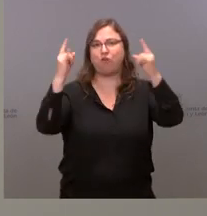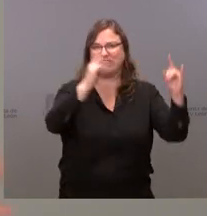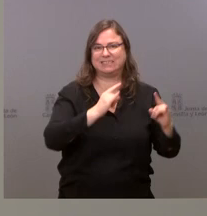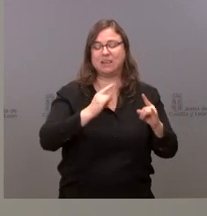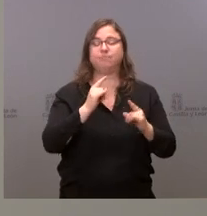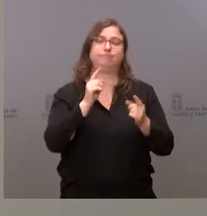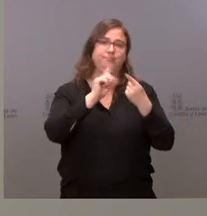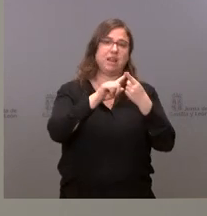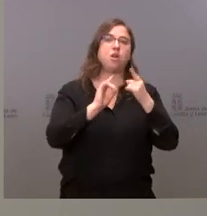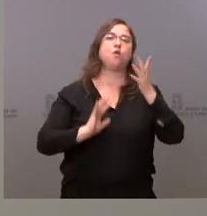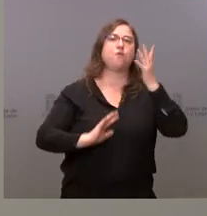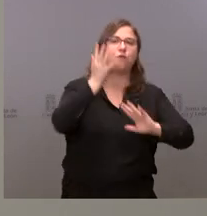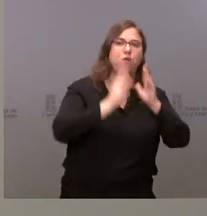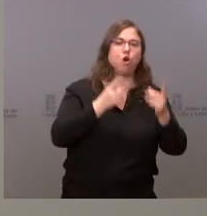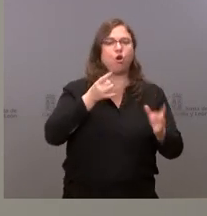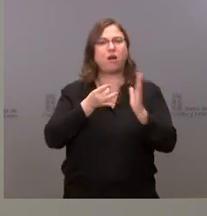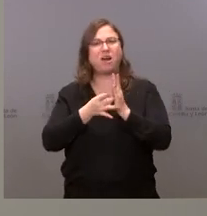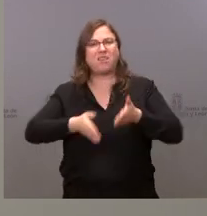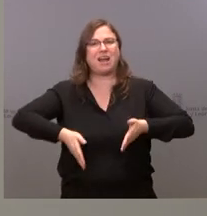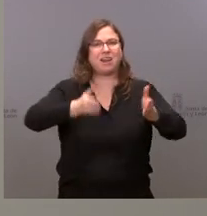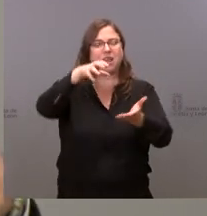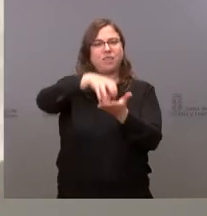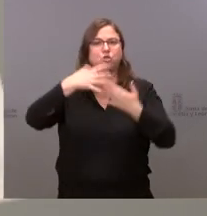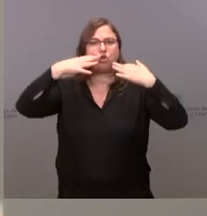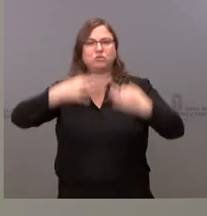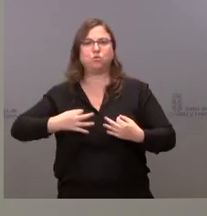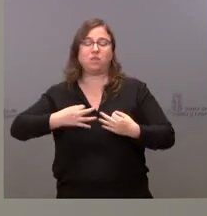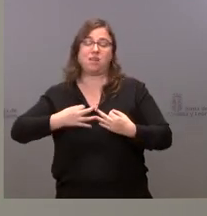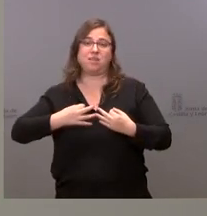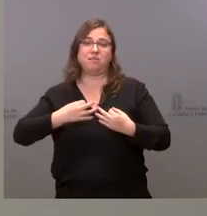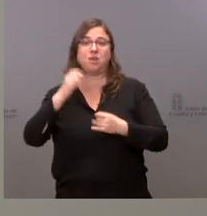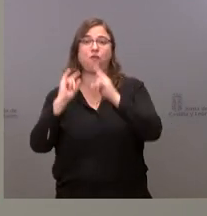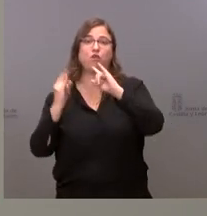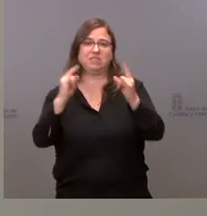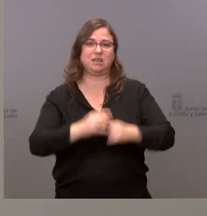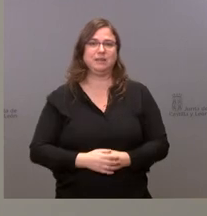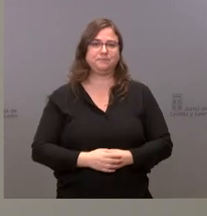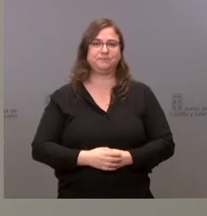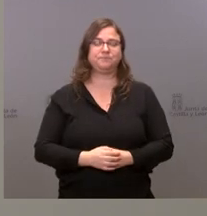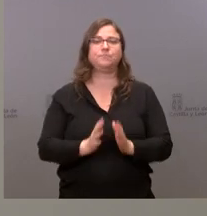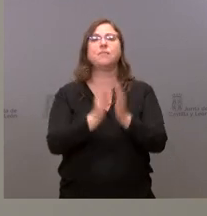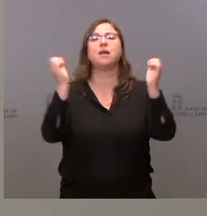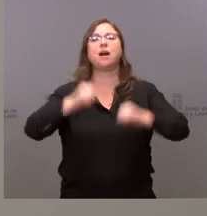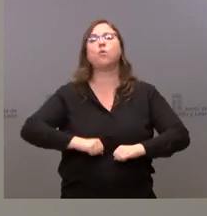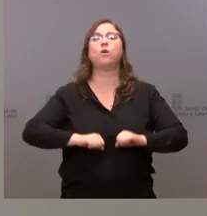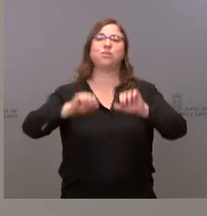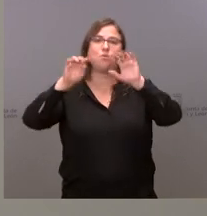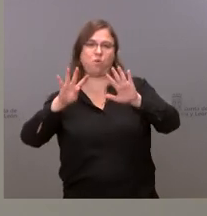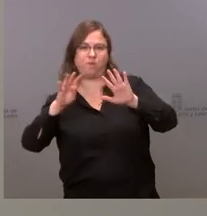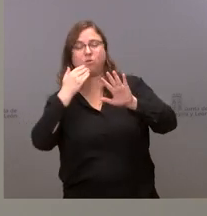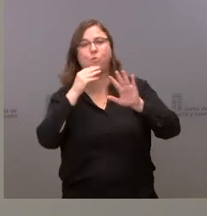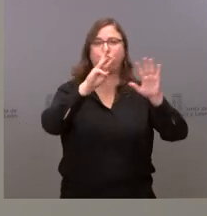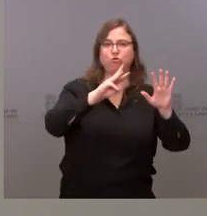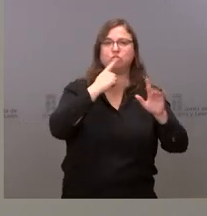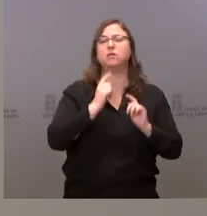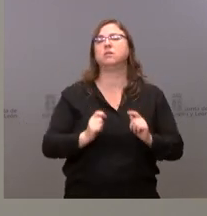incendios, control de calidad de carreteras y centro de sanidad forestal. El acuerdo número 9, efectivo número 8, es un acuerdo por el que se